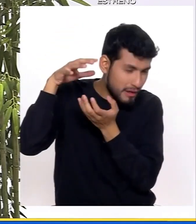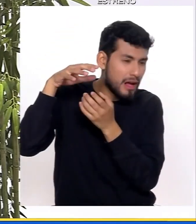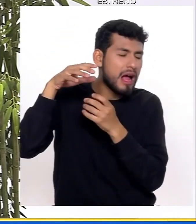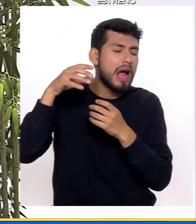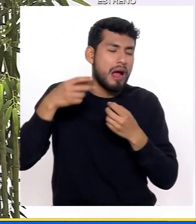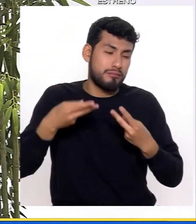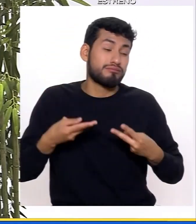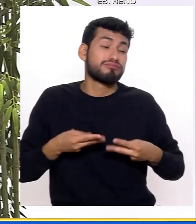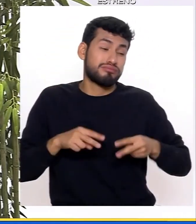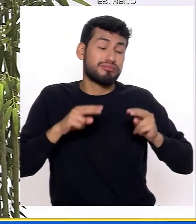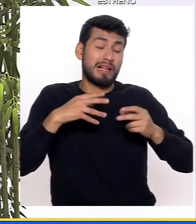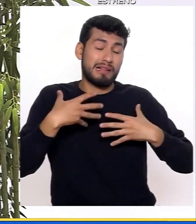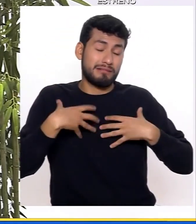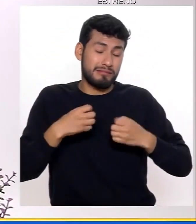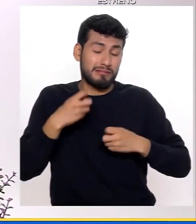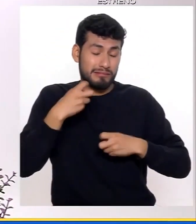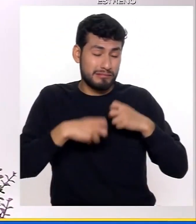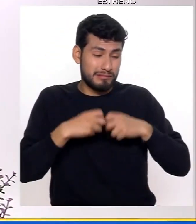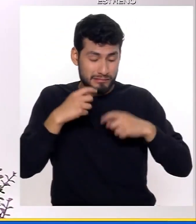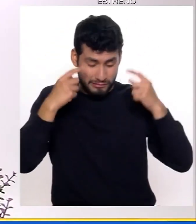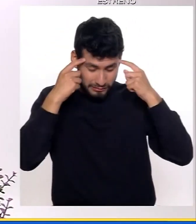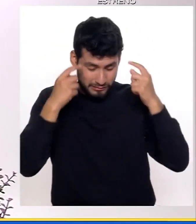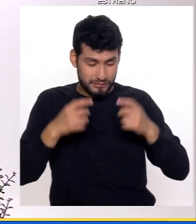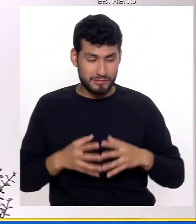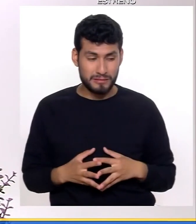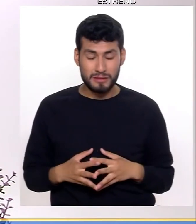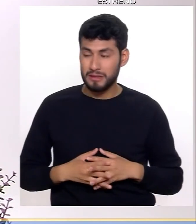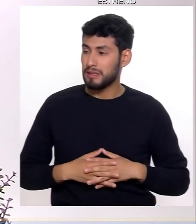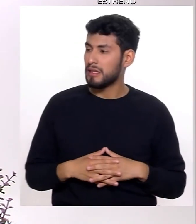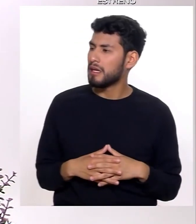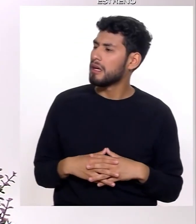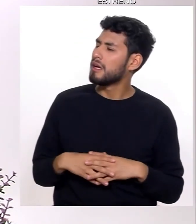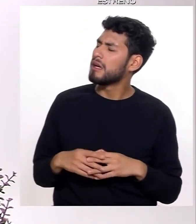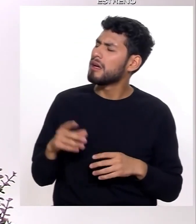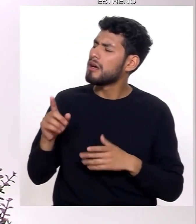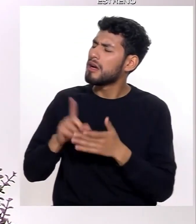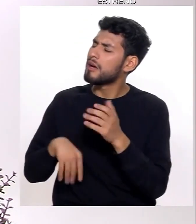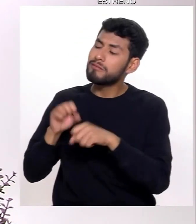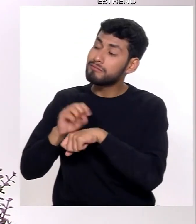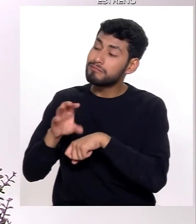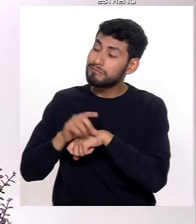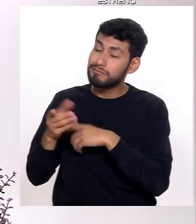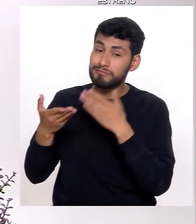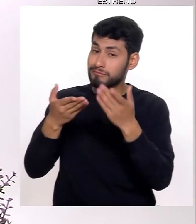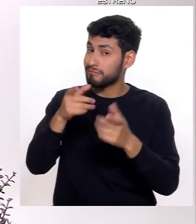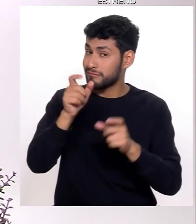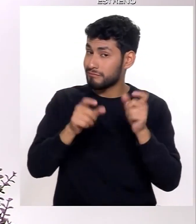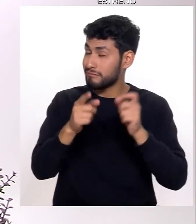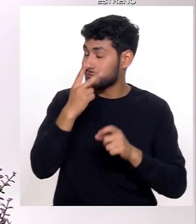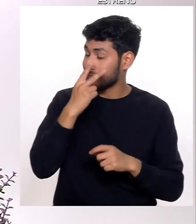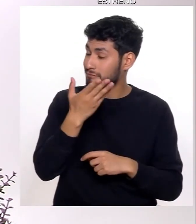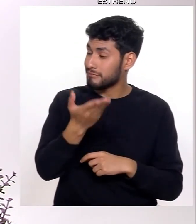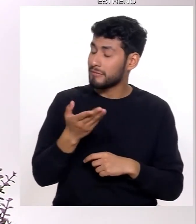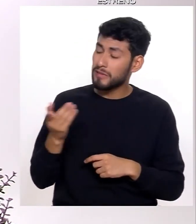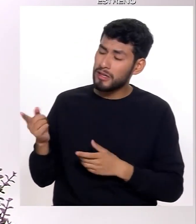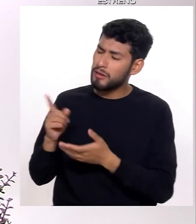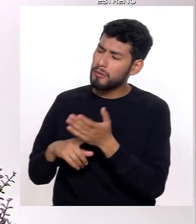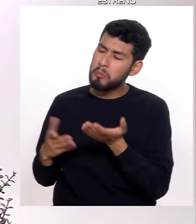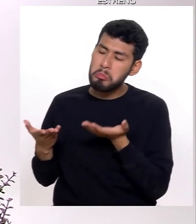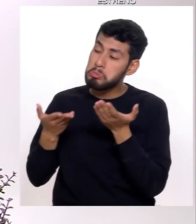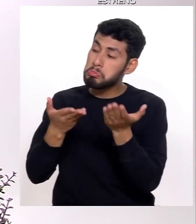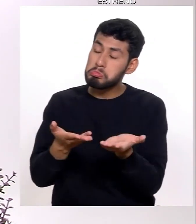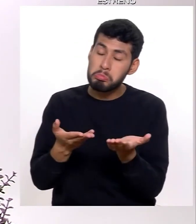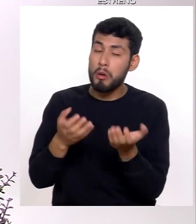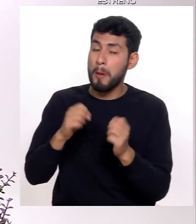que uno va a desarrollar un problema de salud mental. Doctor, ¿y qué recomendaciones podría dejar a nuestros amigos que están en sintonía del programa para